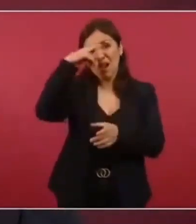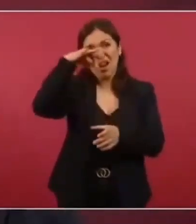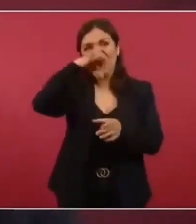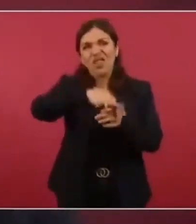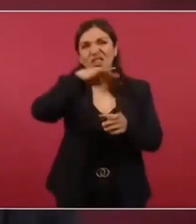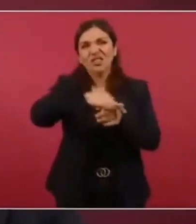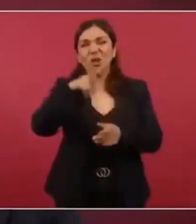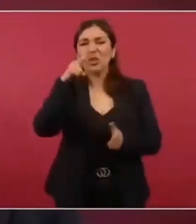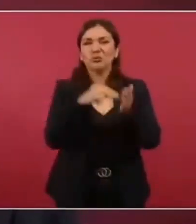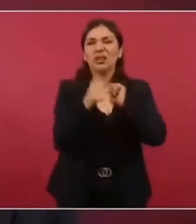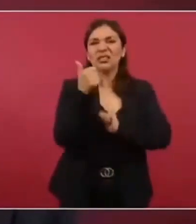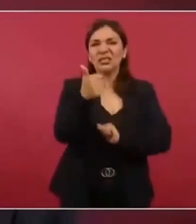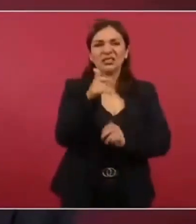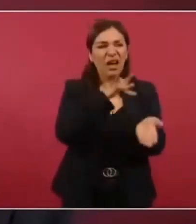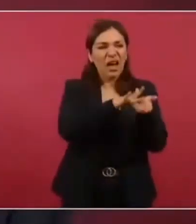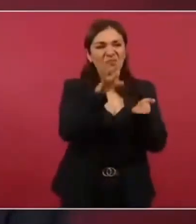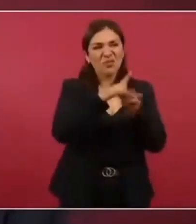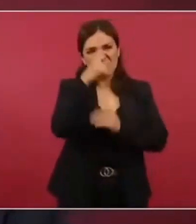No lo saben.